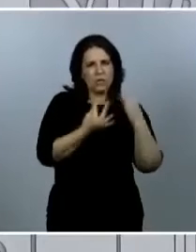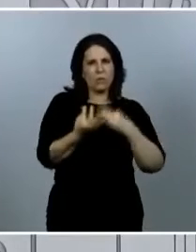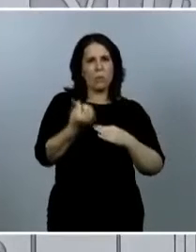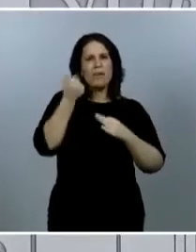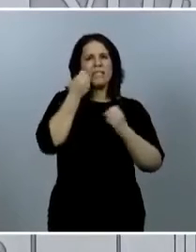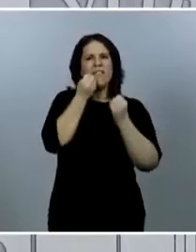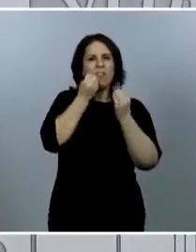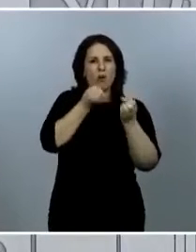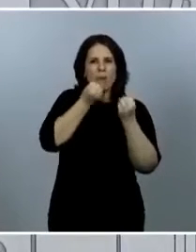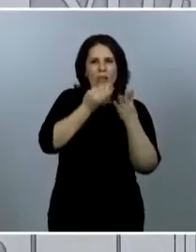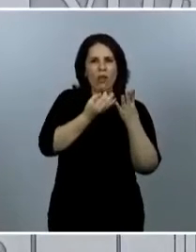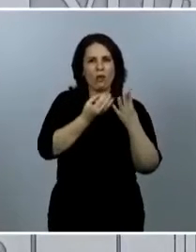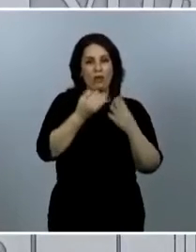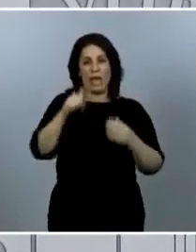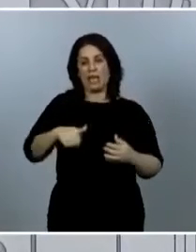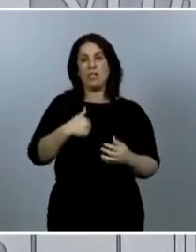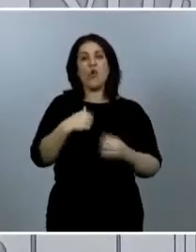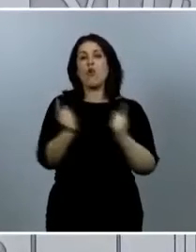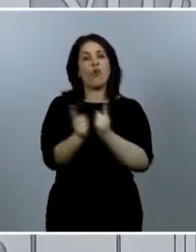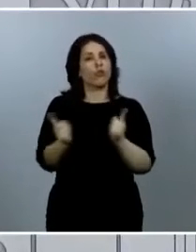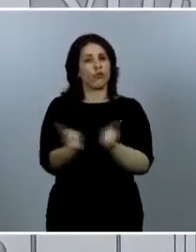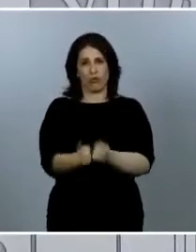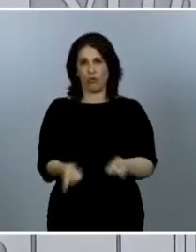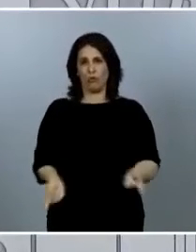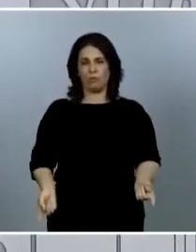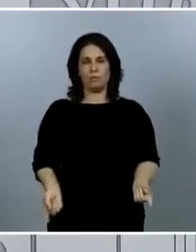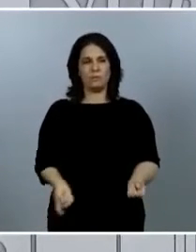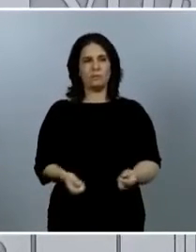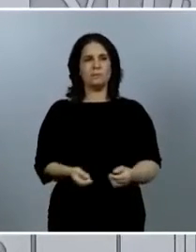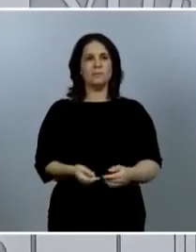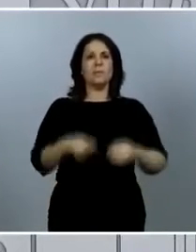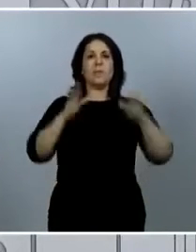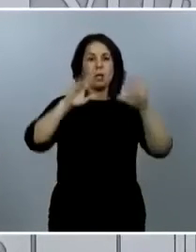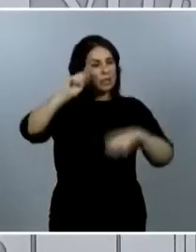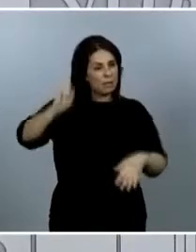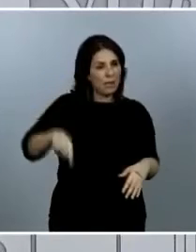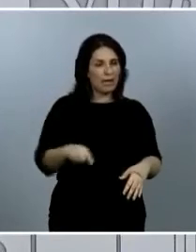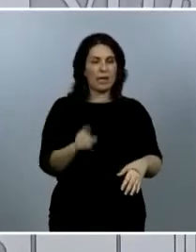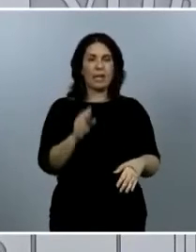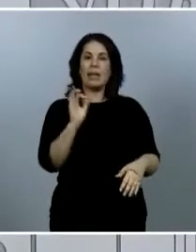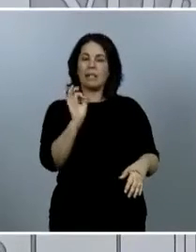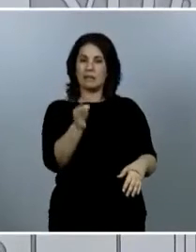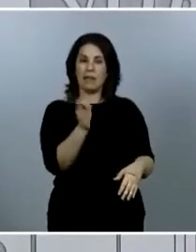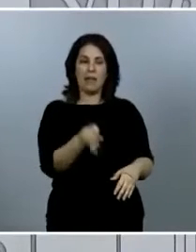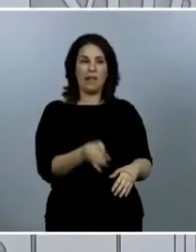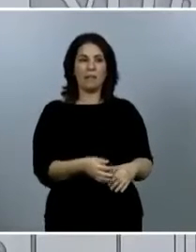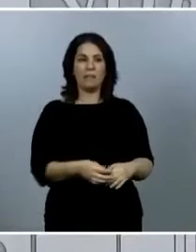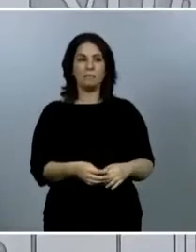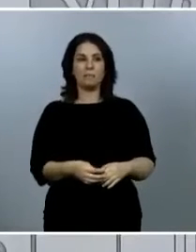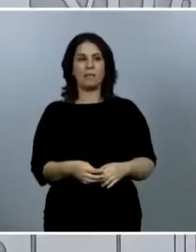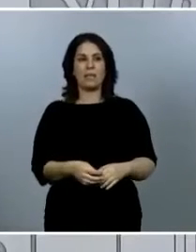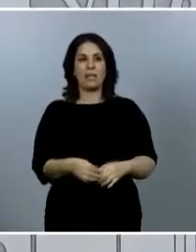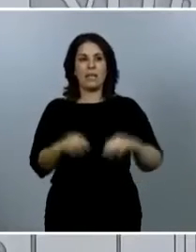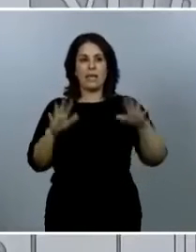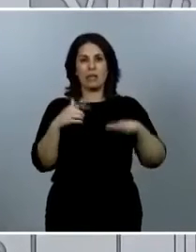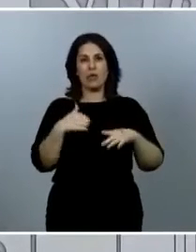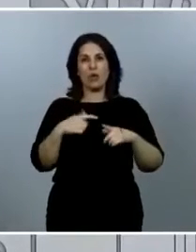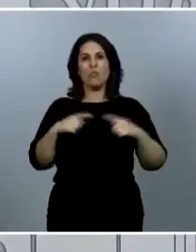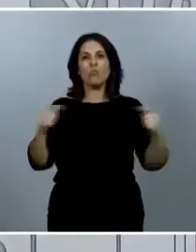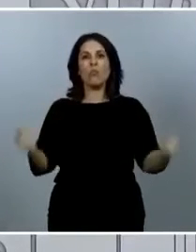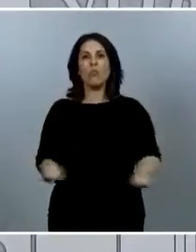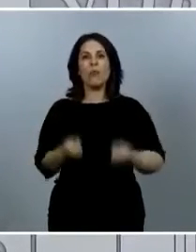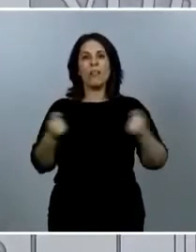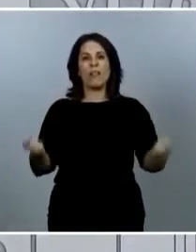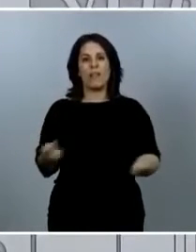datos que yo doy aquí cada día. Pero también es cierto que yo no hago publicidad o trato de no hacerla,